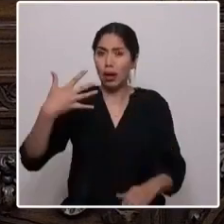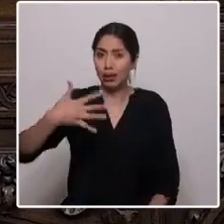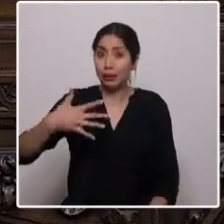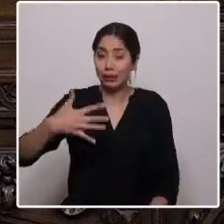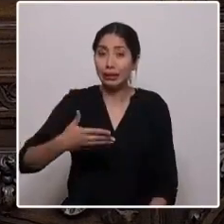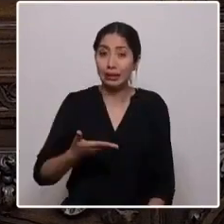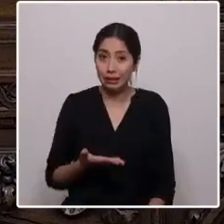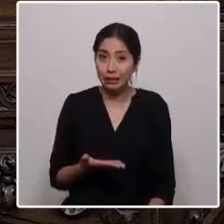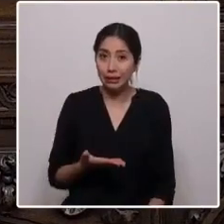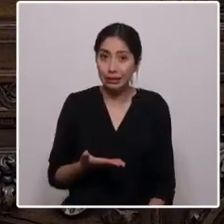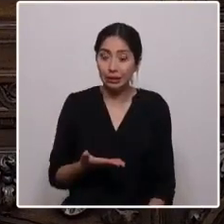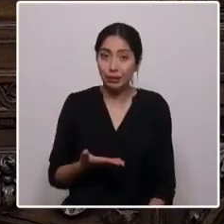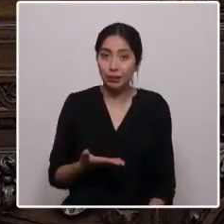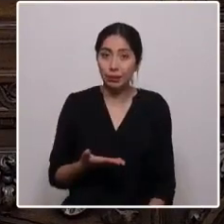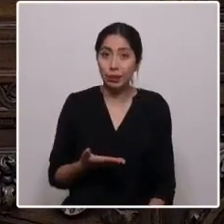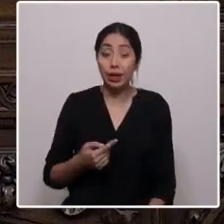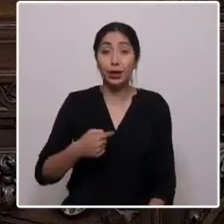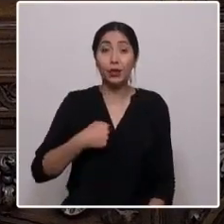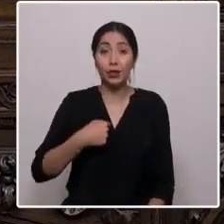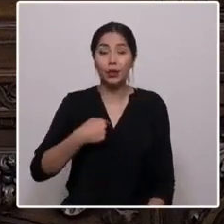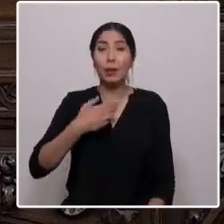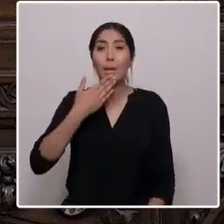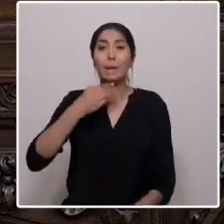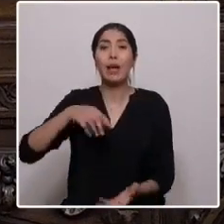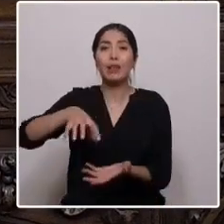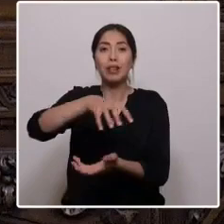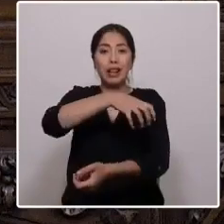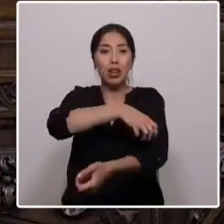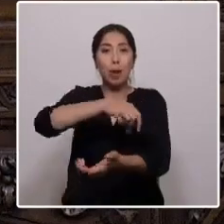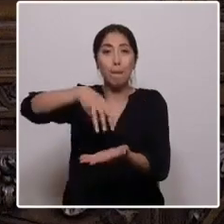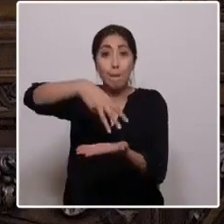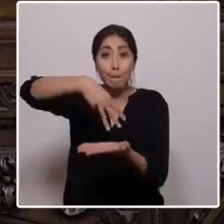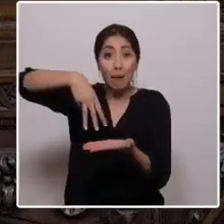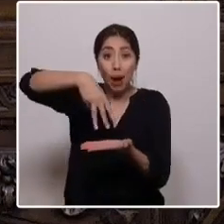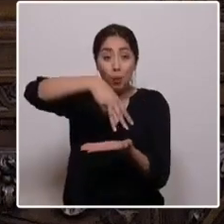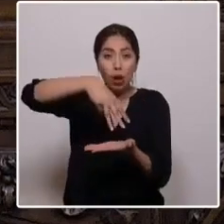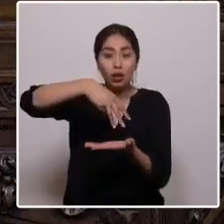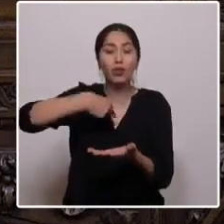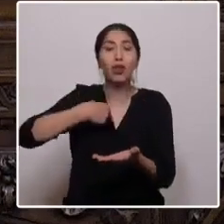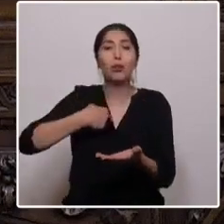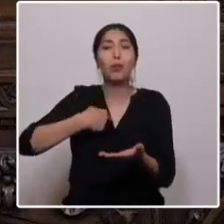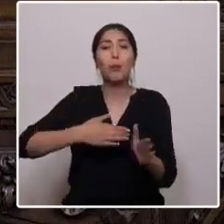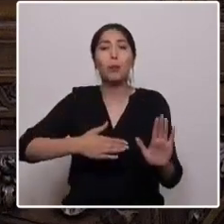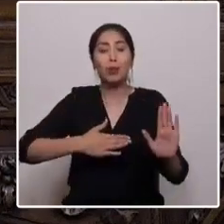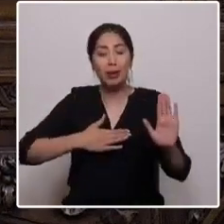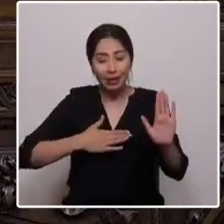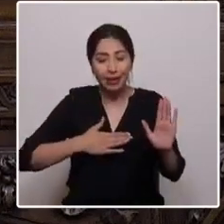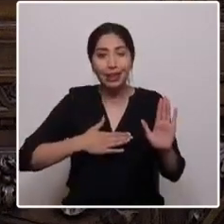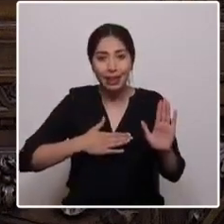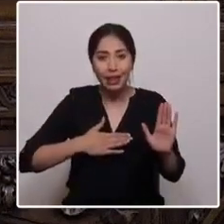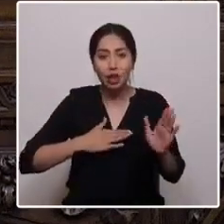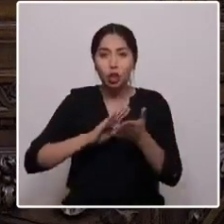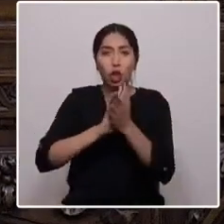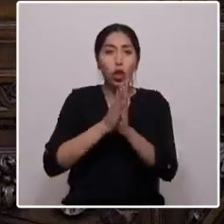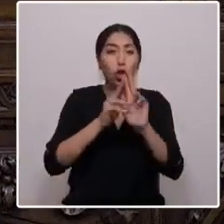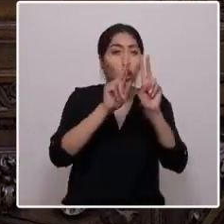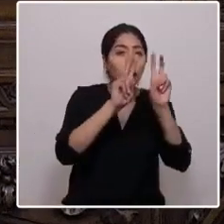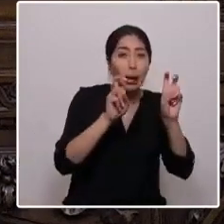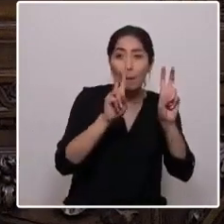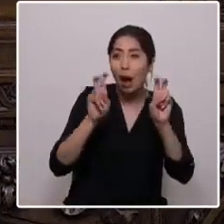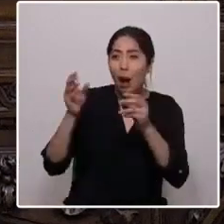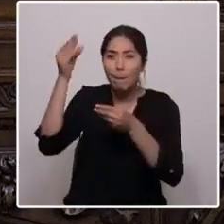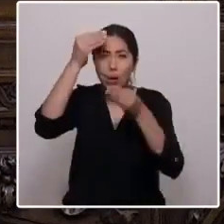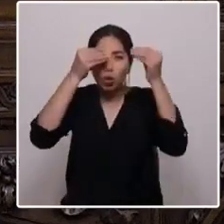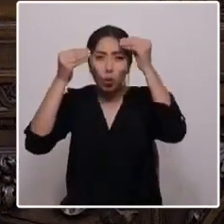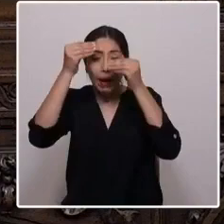En mi recorrido por el Maule prometí traer los temas que preocupan a cada una de las comunas que hoy